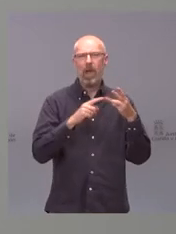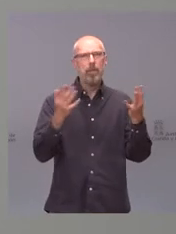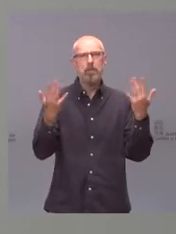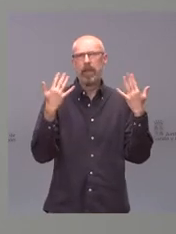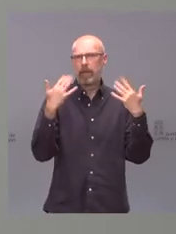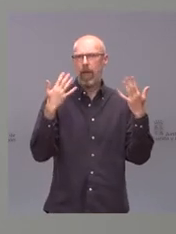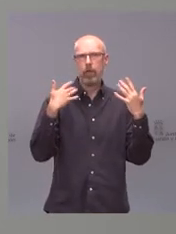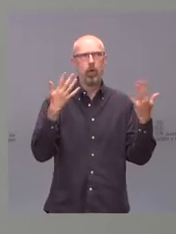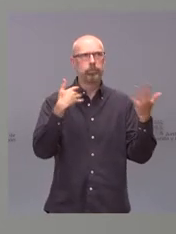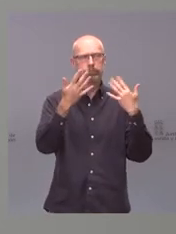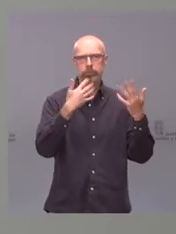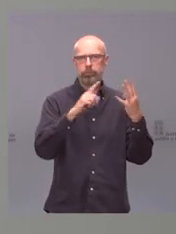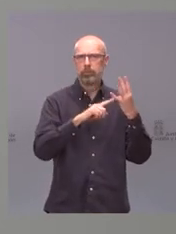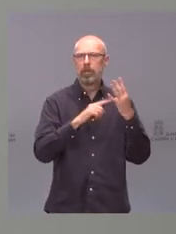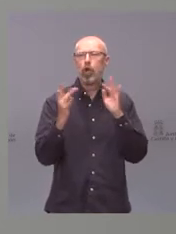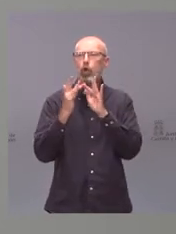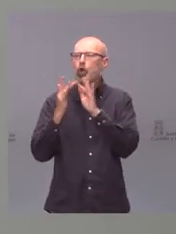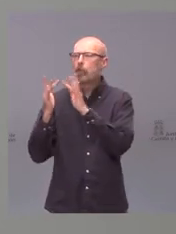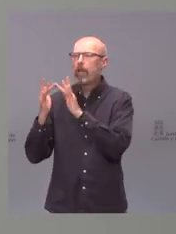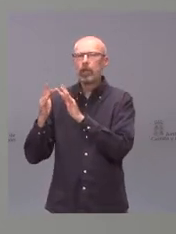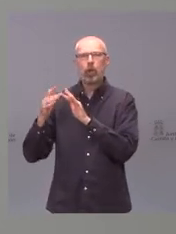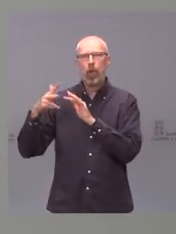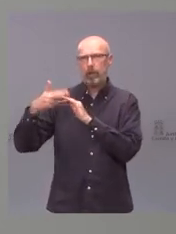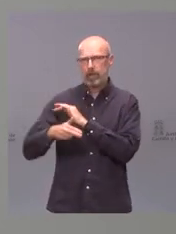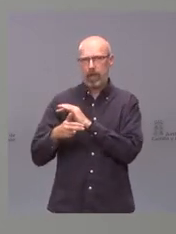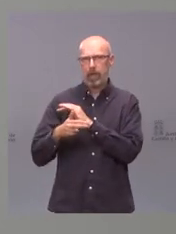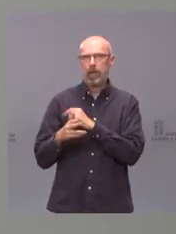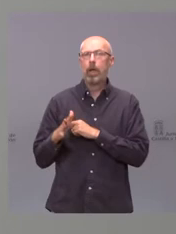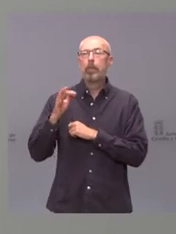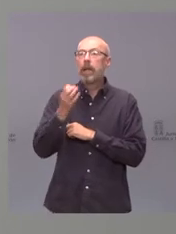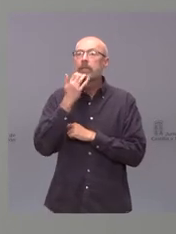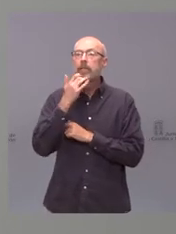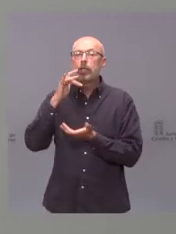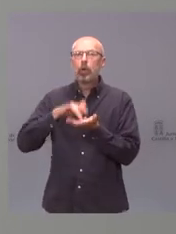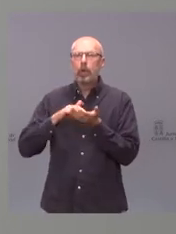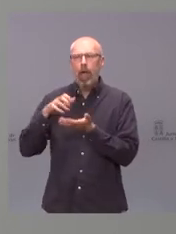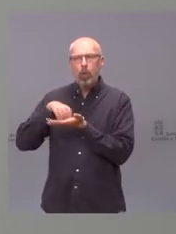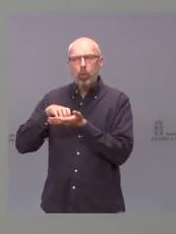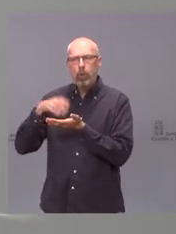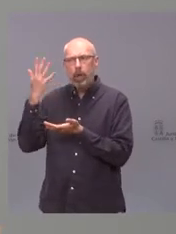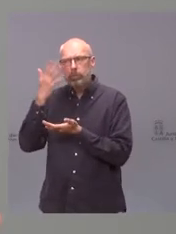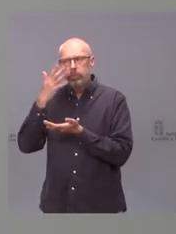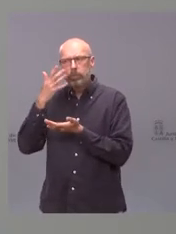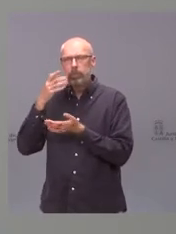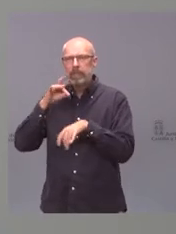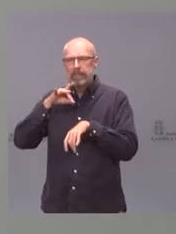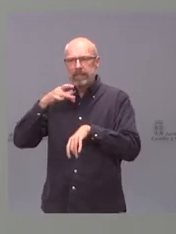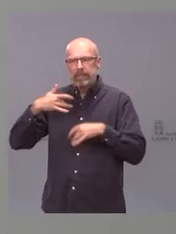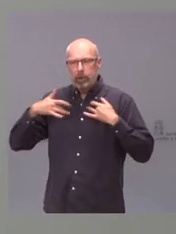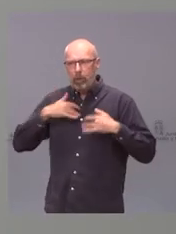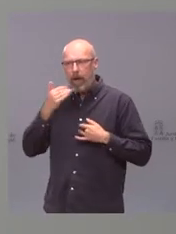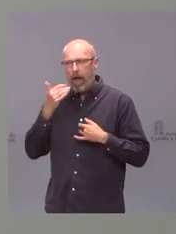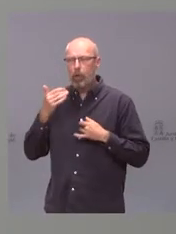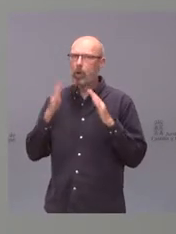mínimo contacto social y, desde luego, me quedo en casa si espero el resultado de una PCR o si tengo síntomas. Muchas gracias.